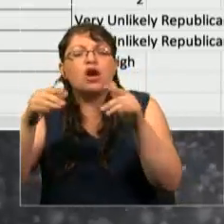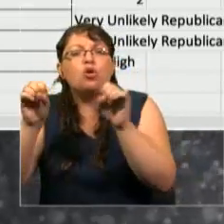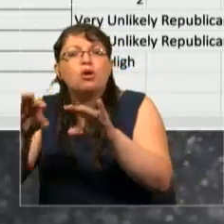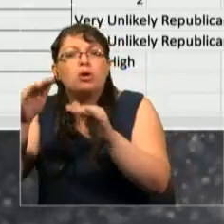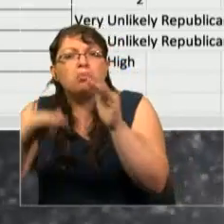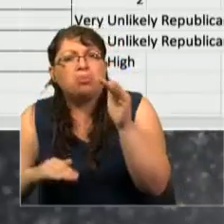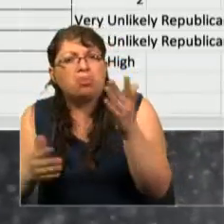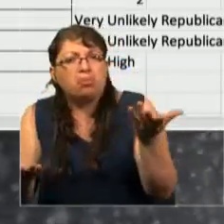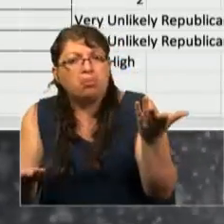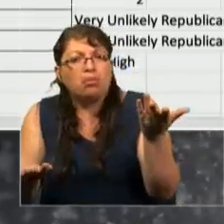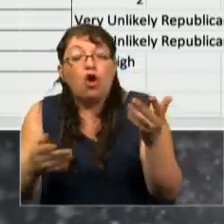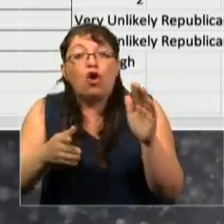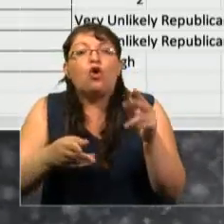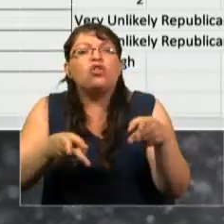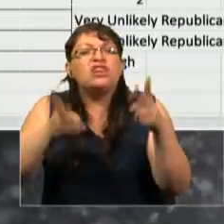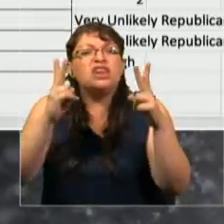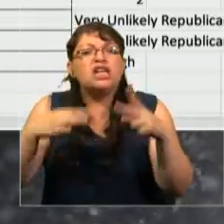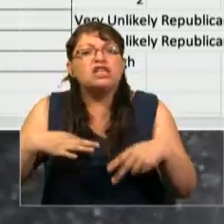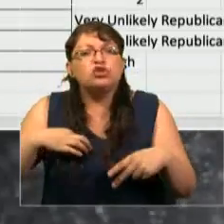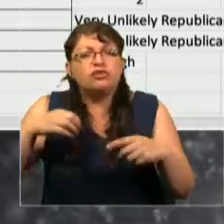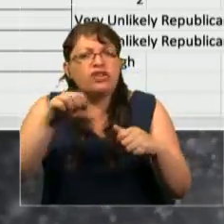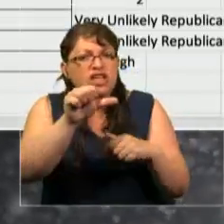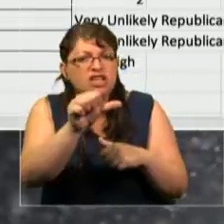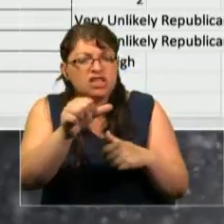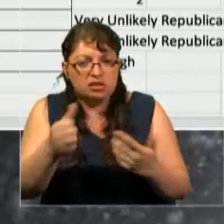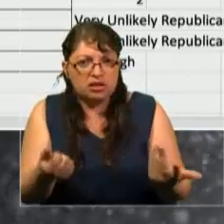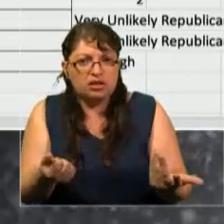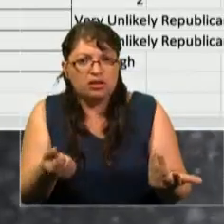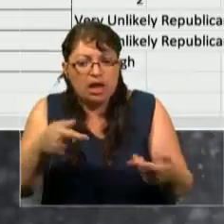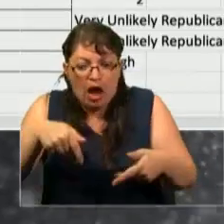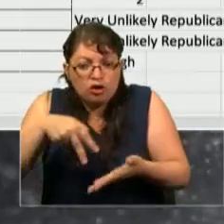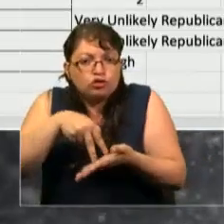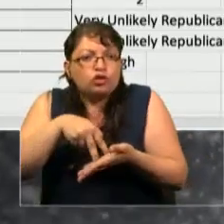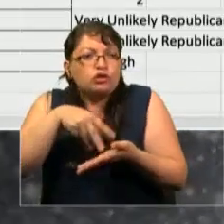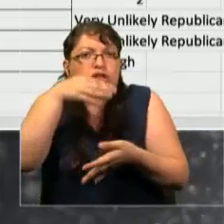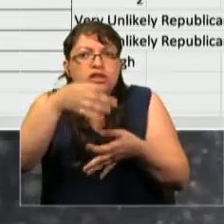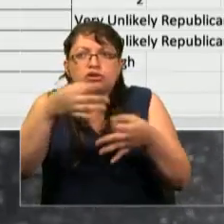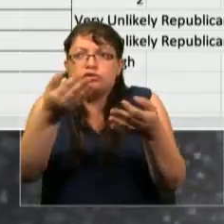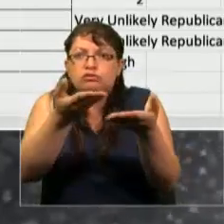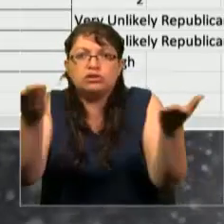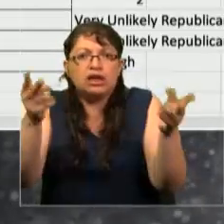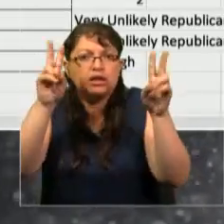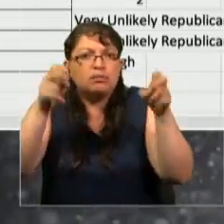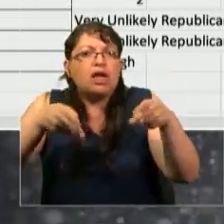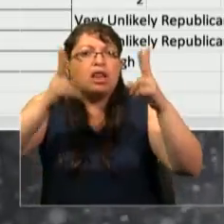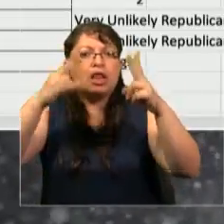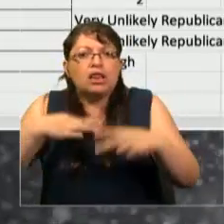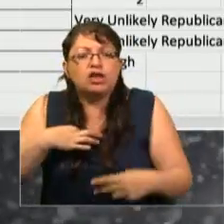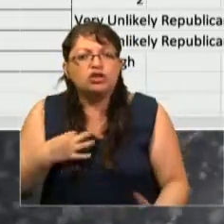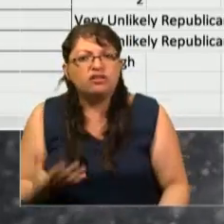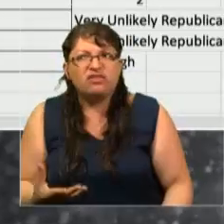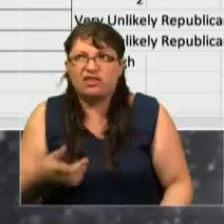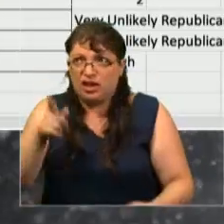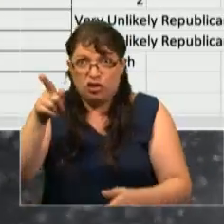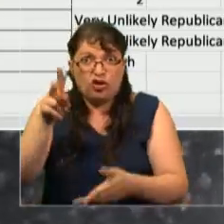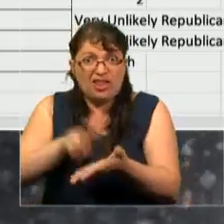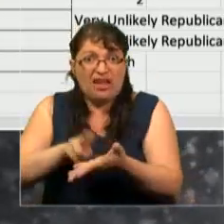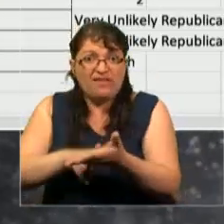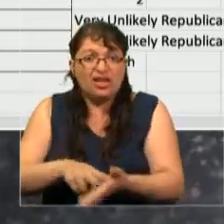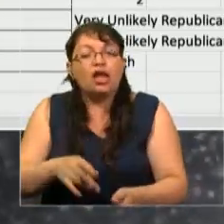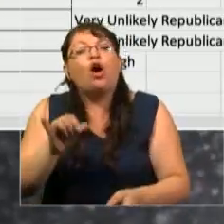Los derechos civiles es el número 6, y aquí estoy hablando de ustedes sobre los derechos civiles. ¿Es real esto o